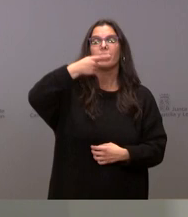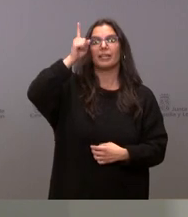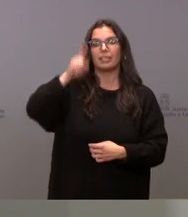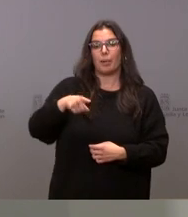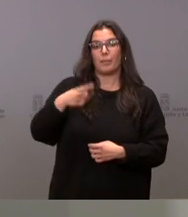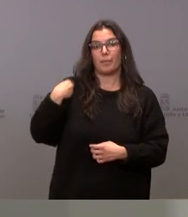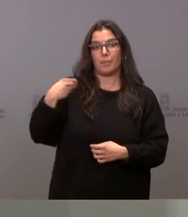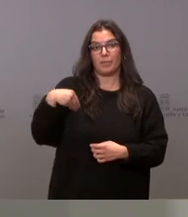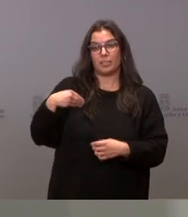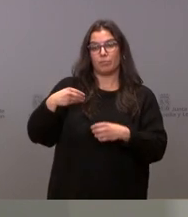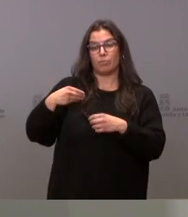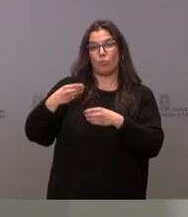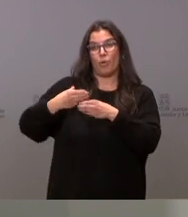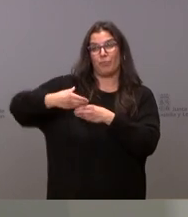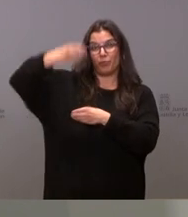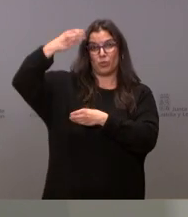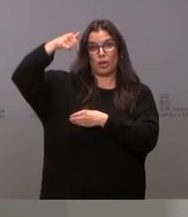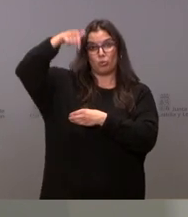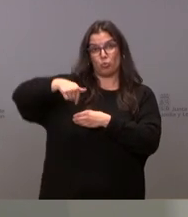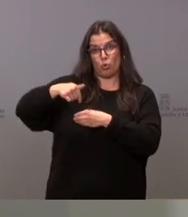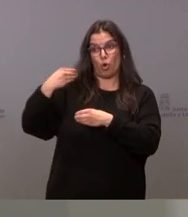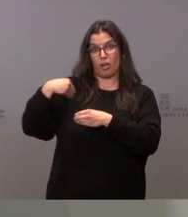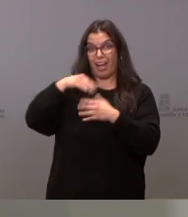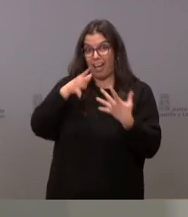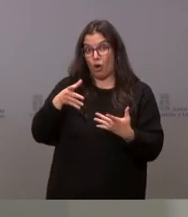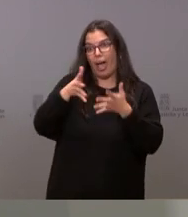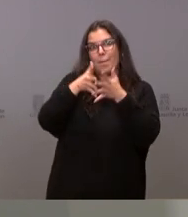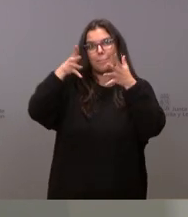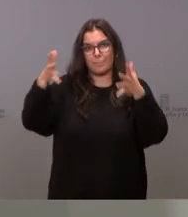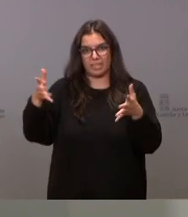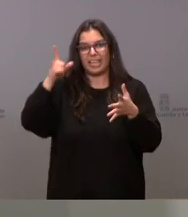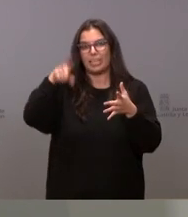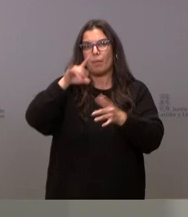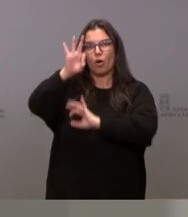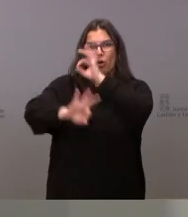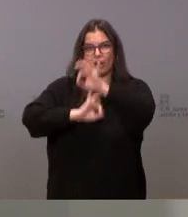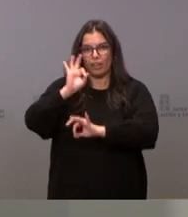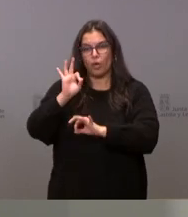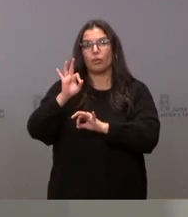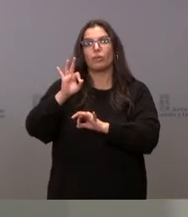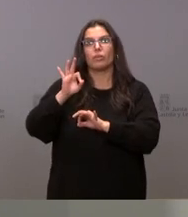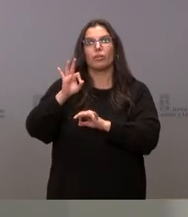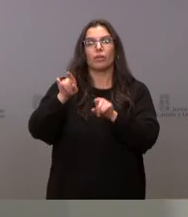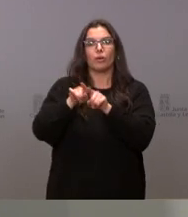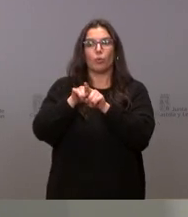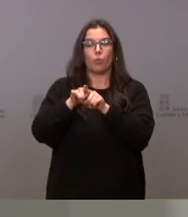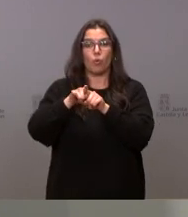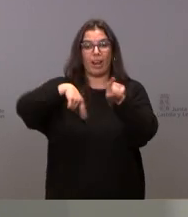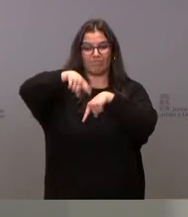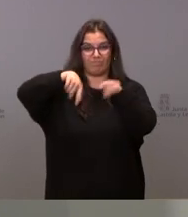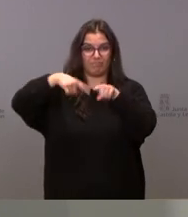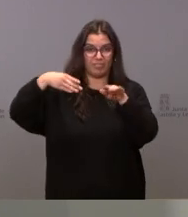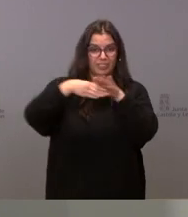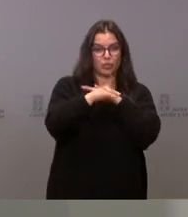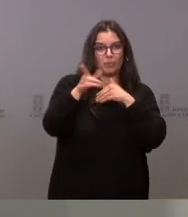ampliación de la Torre Sur del Hospital Clínico, incluida su urbanización, las comunicaciones del Vial Sur y la